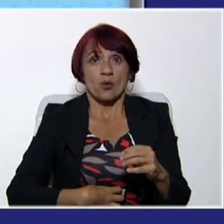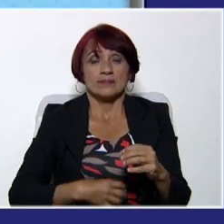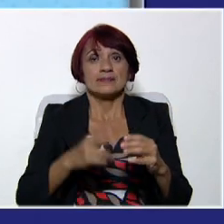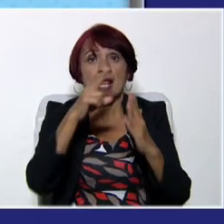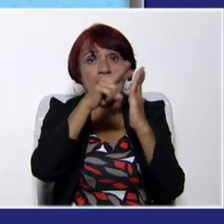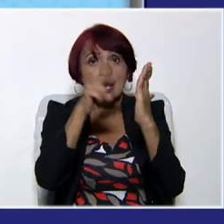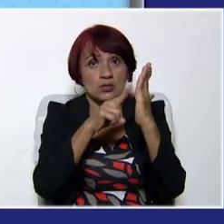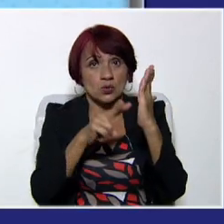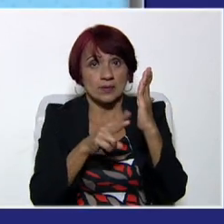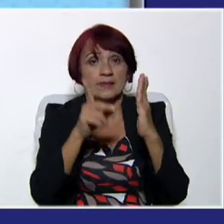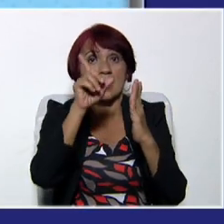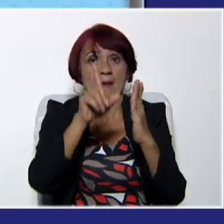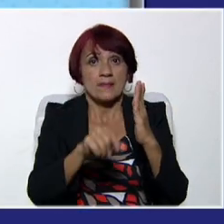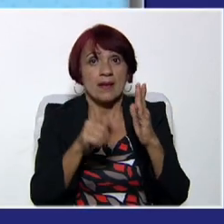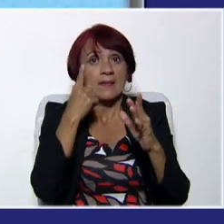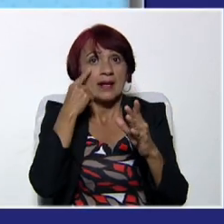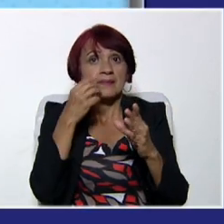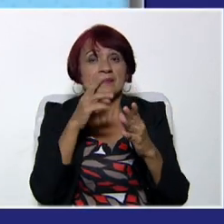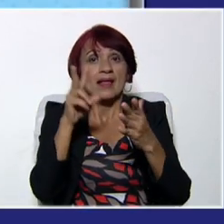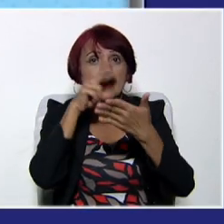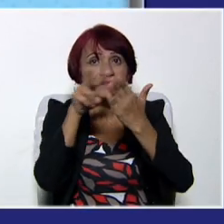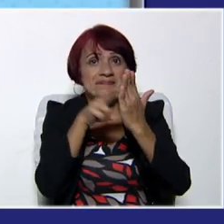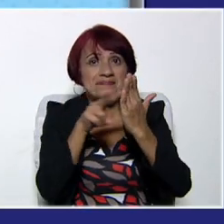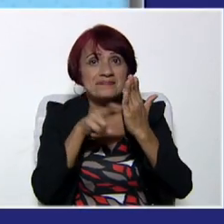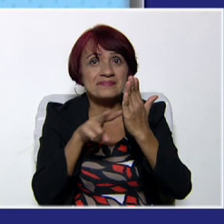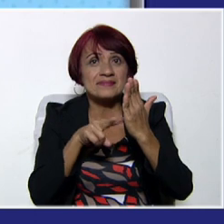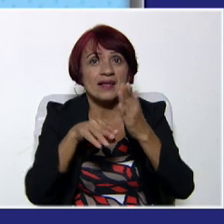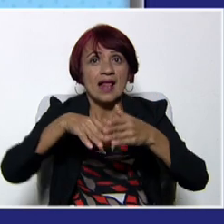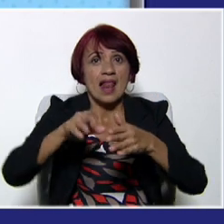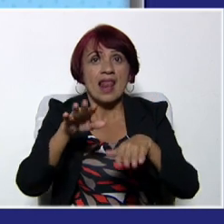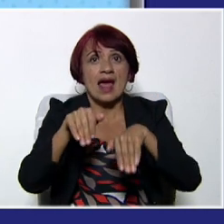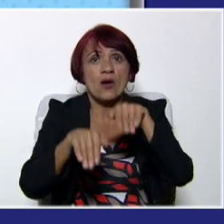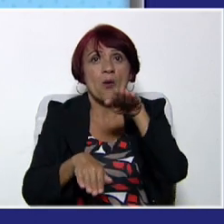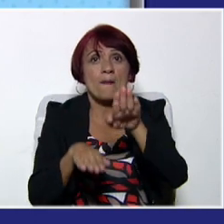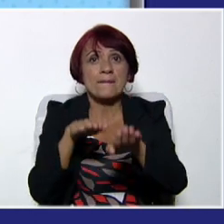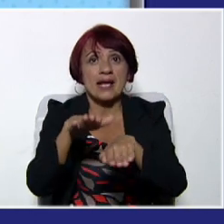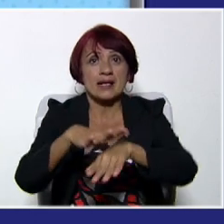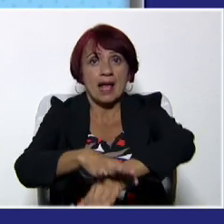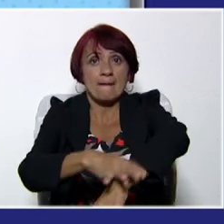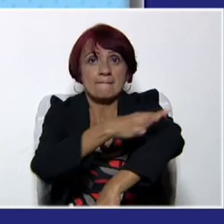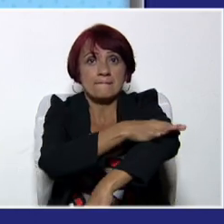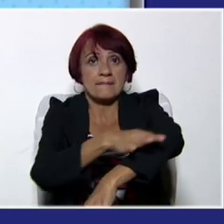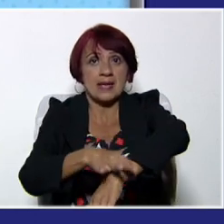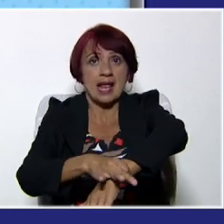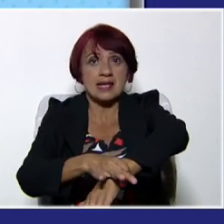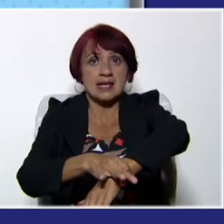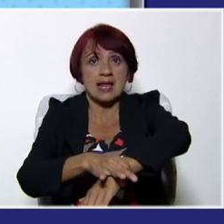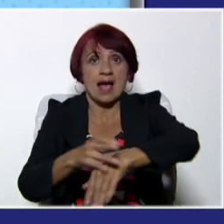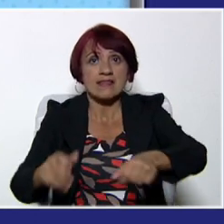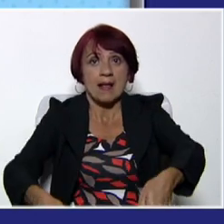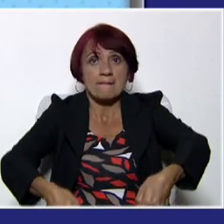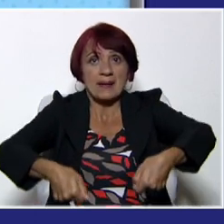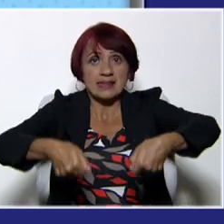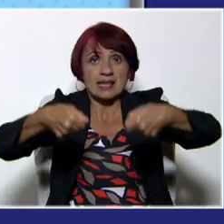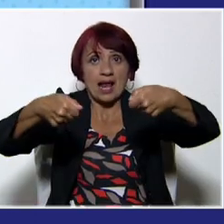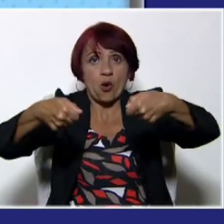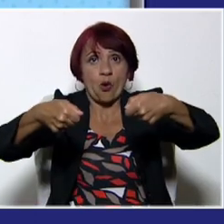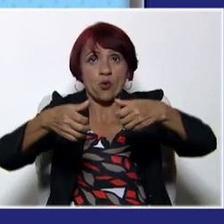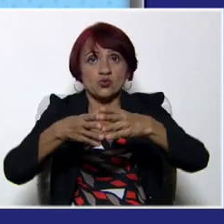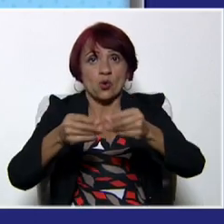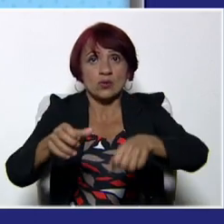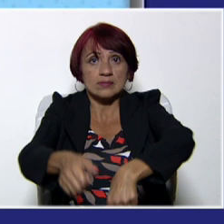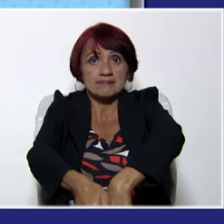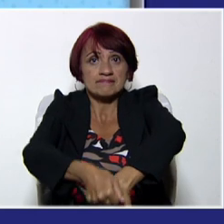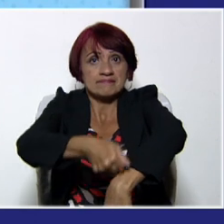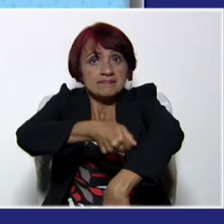Las Piernas del Blue Jean. La autora Laura Antillano. Tu actividad, tus actividades.